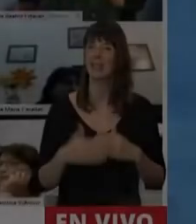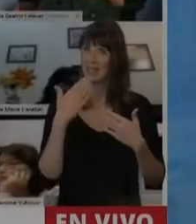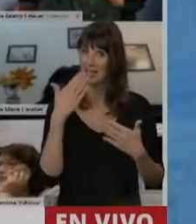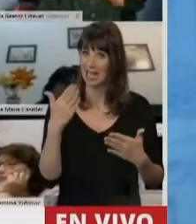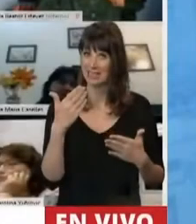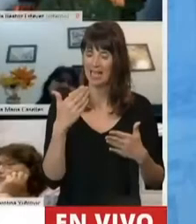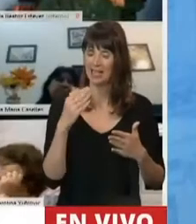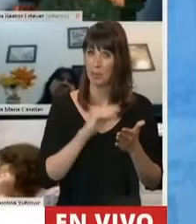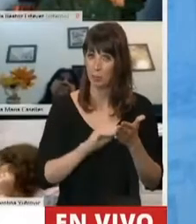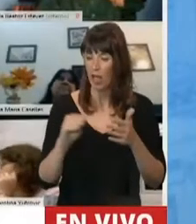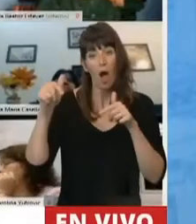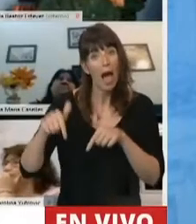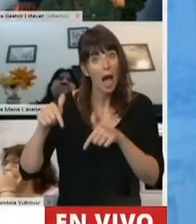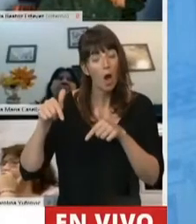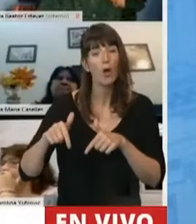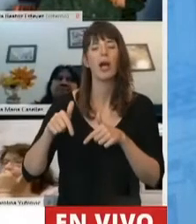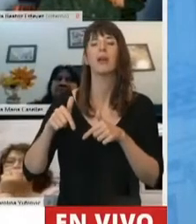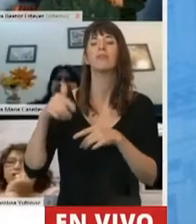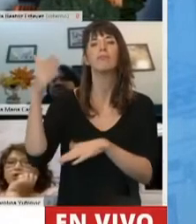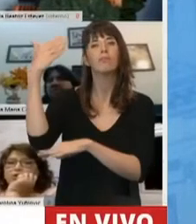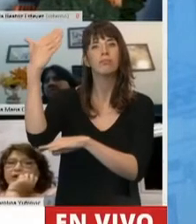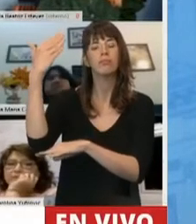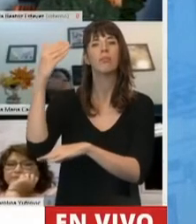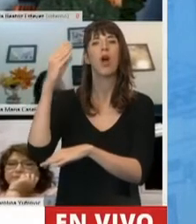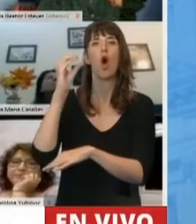Tiene la palabra la diputada Blanca Ozuna.